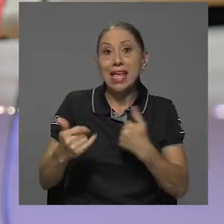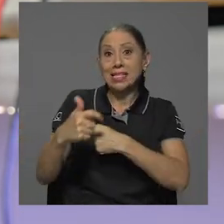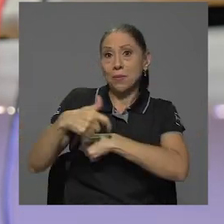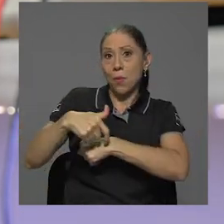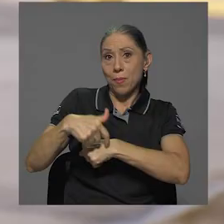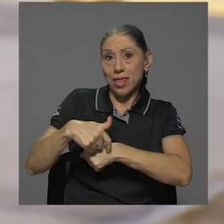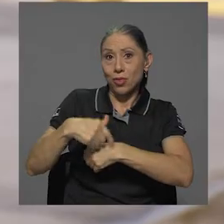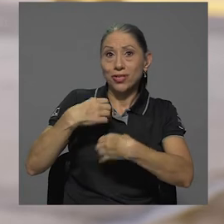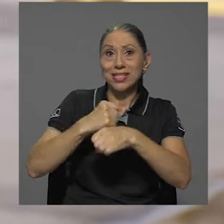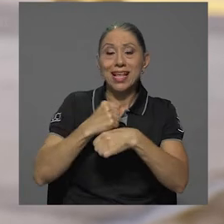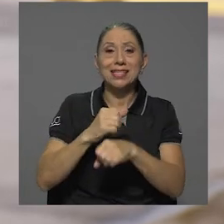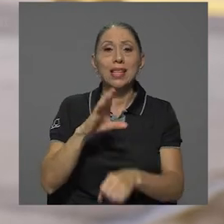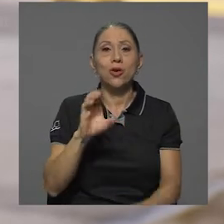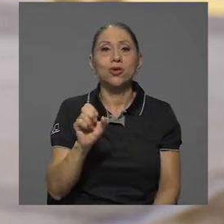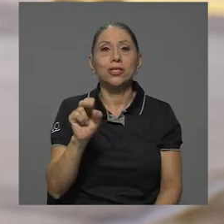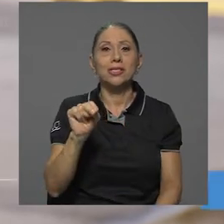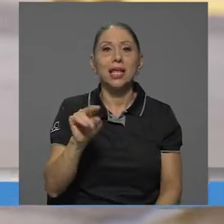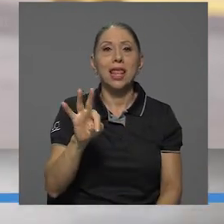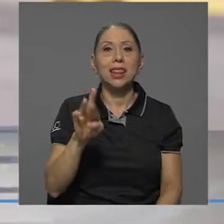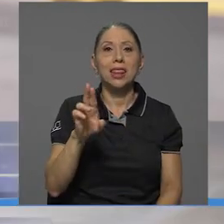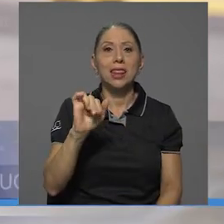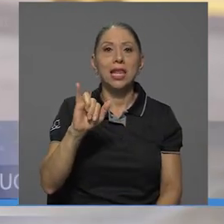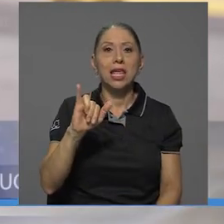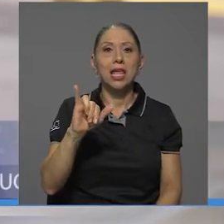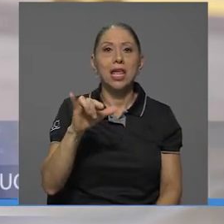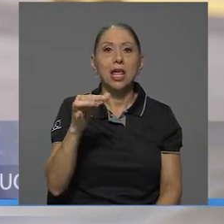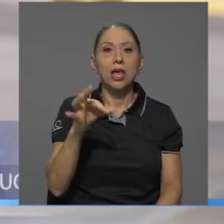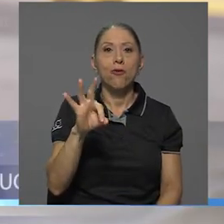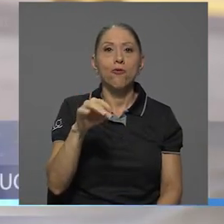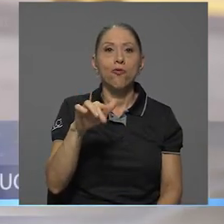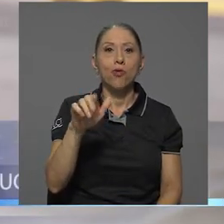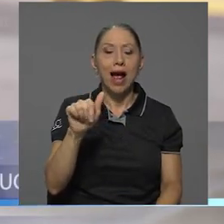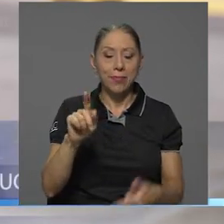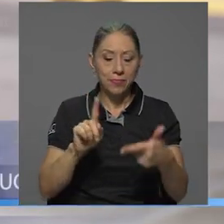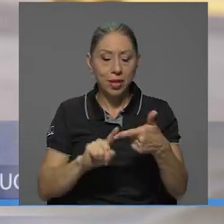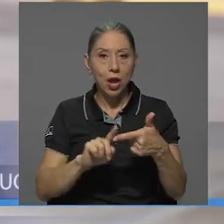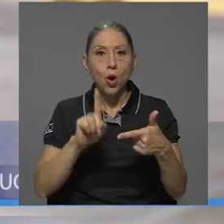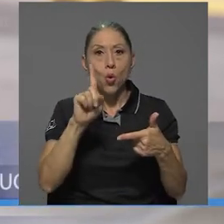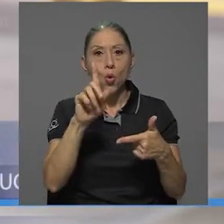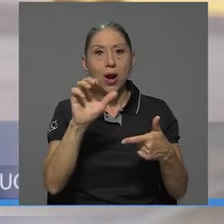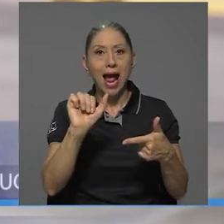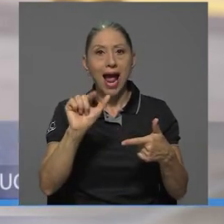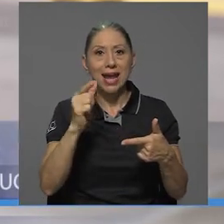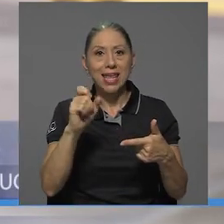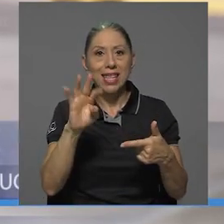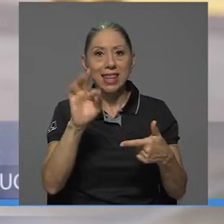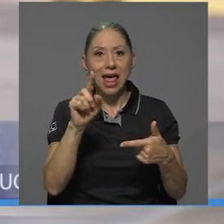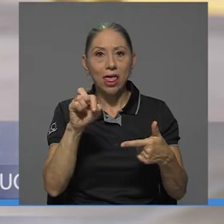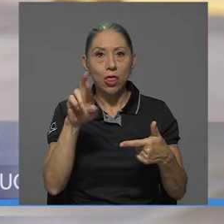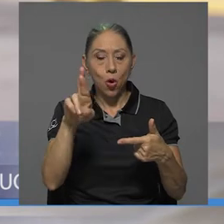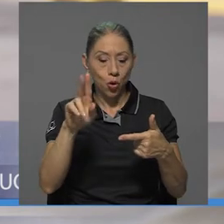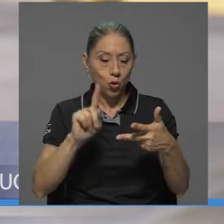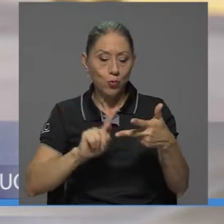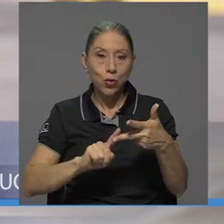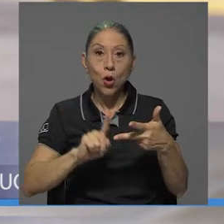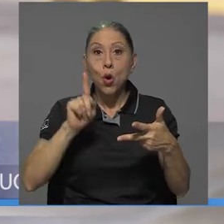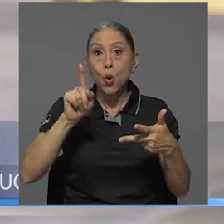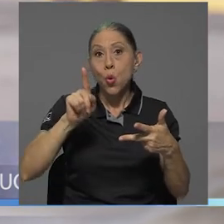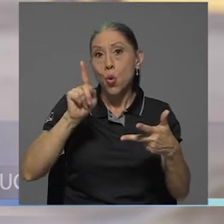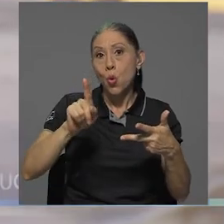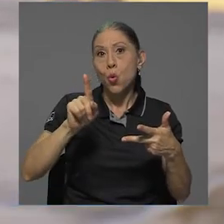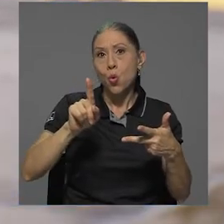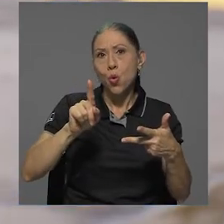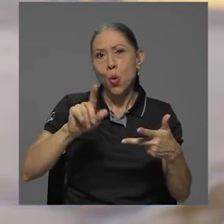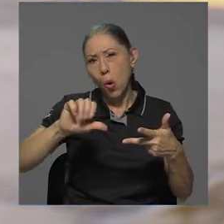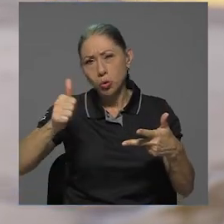construyendo la centrífuga, se está construyendo también un agitador, se está construyendo un portaobjetos que